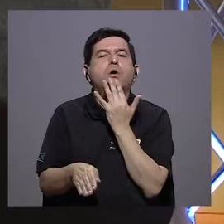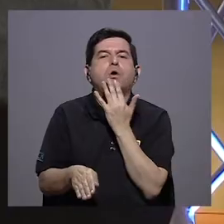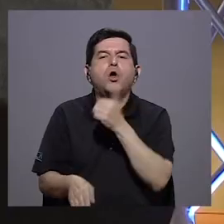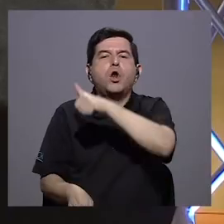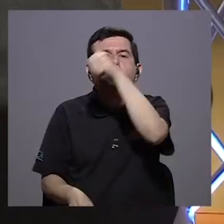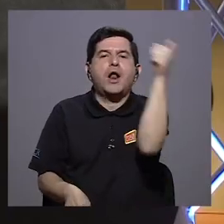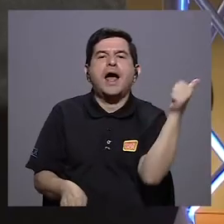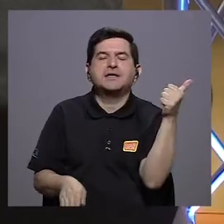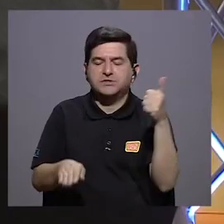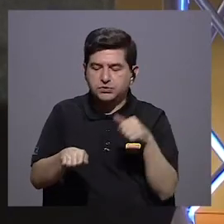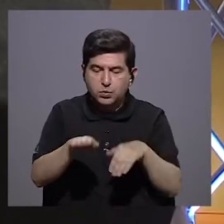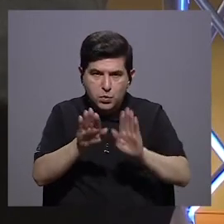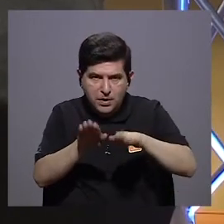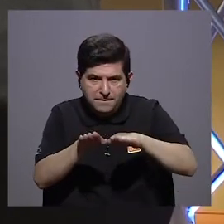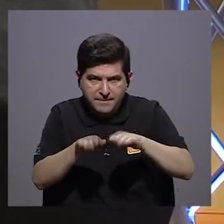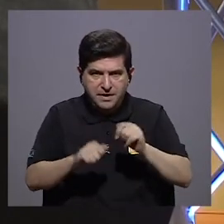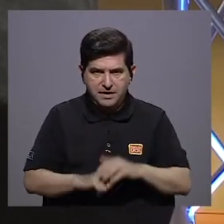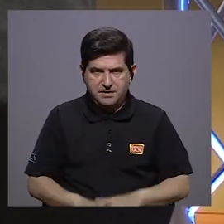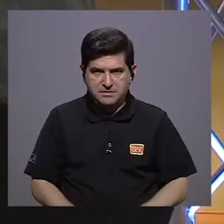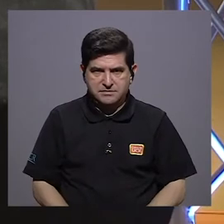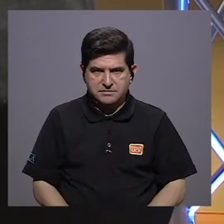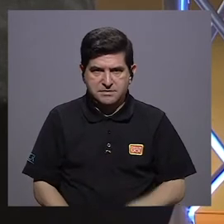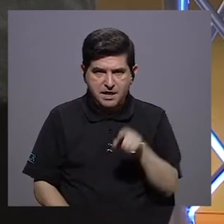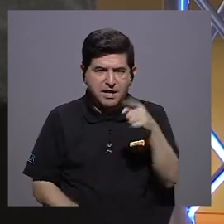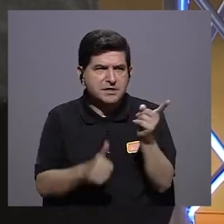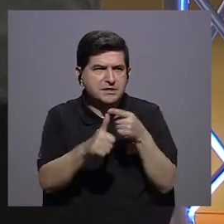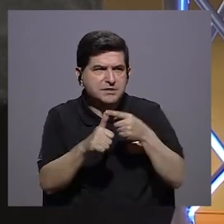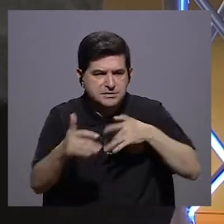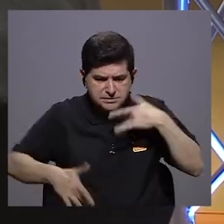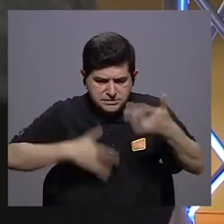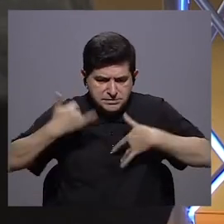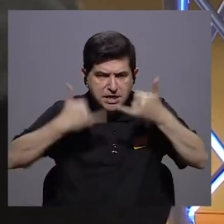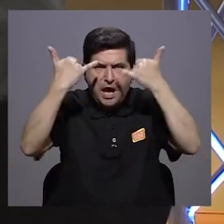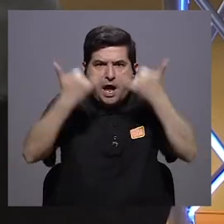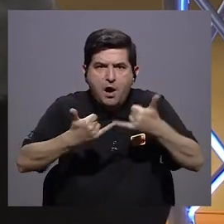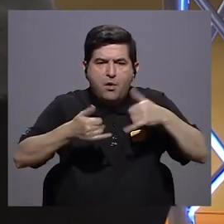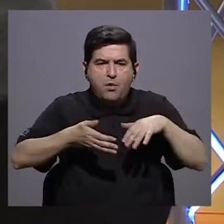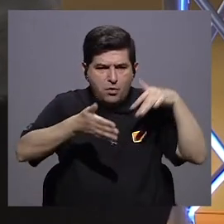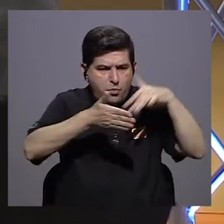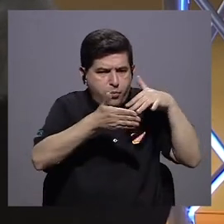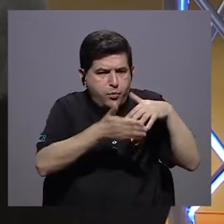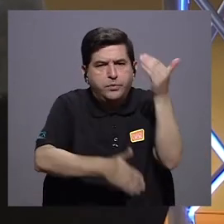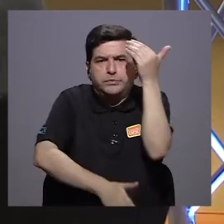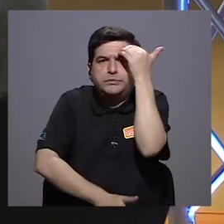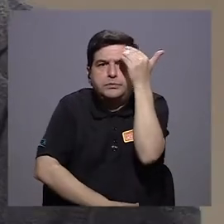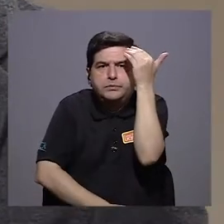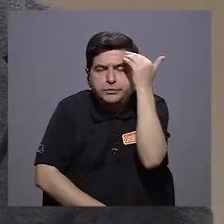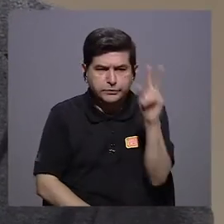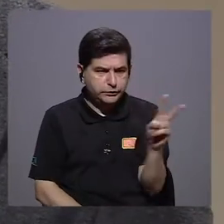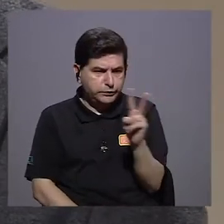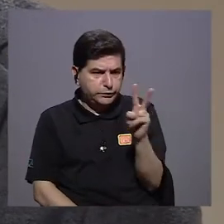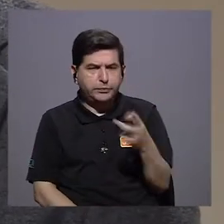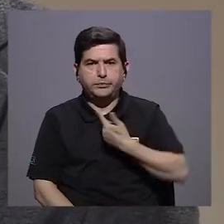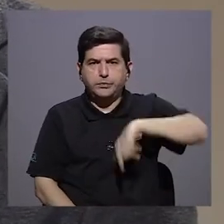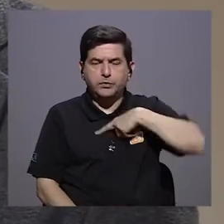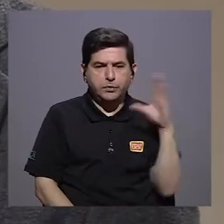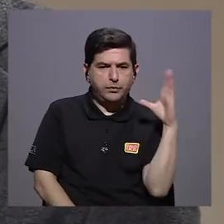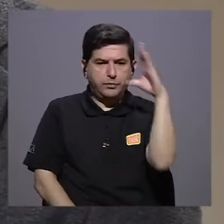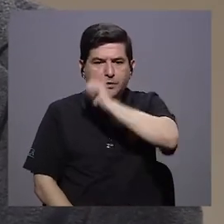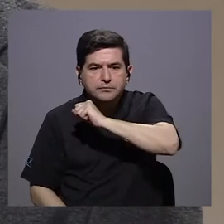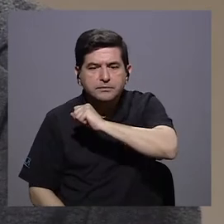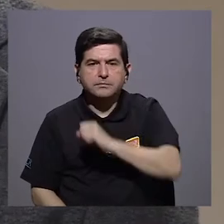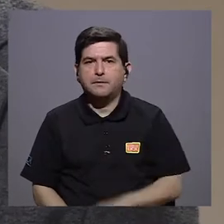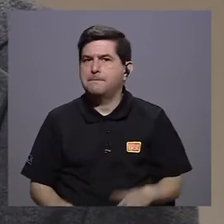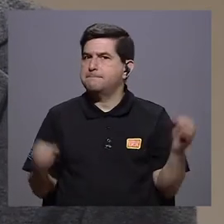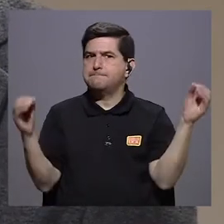en el pie. Entonces, a partir de esos primeros síntomas, a como estudiamos y conocemos el virus, nos damos cuenta